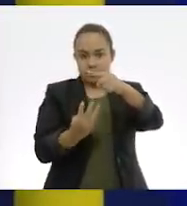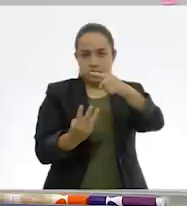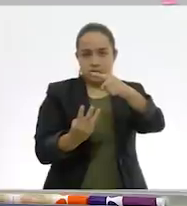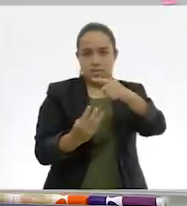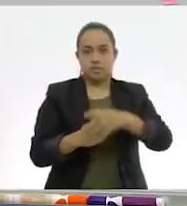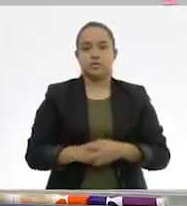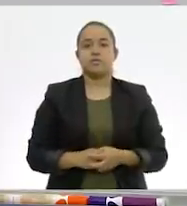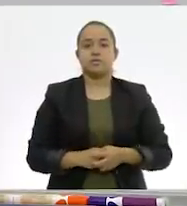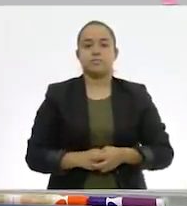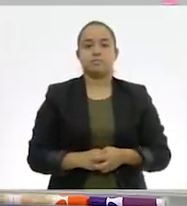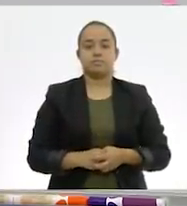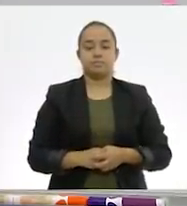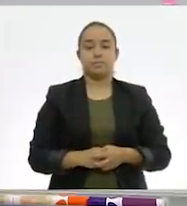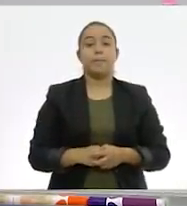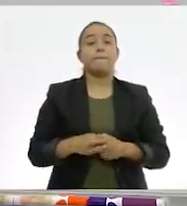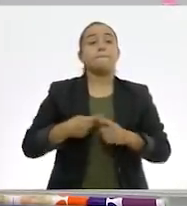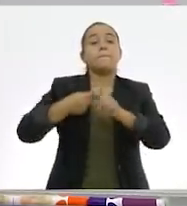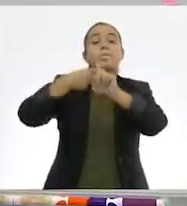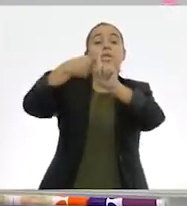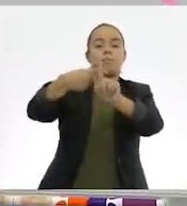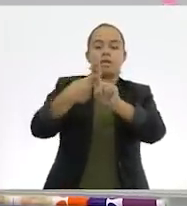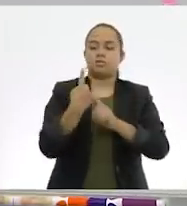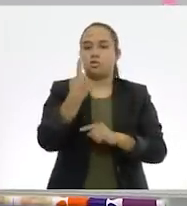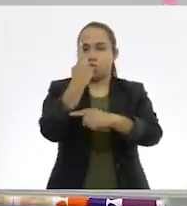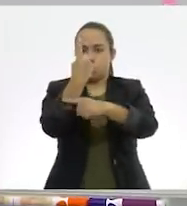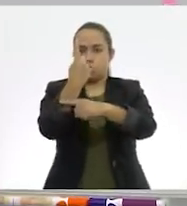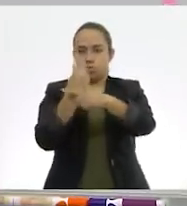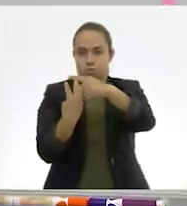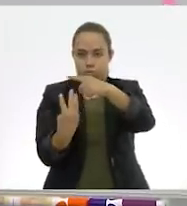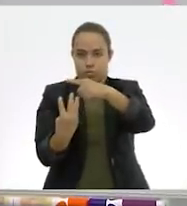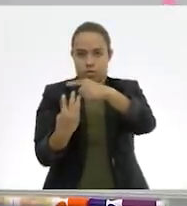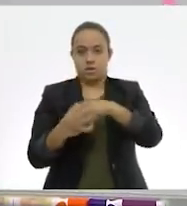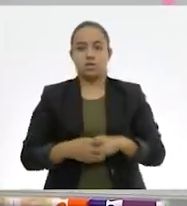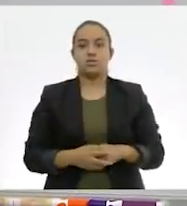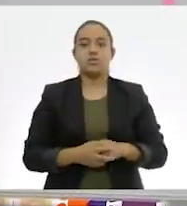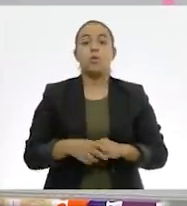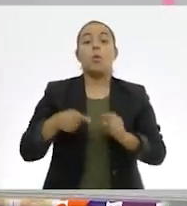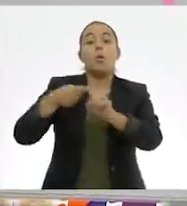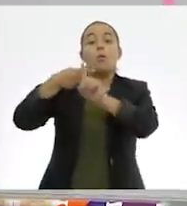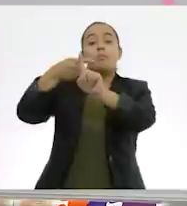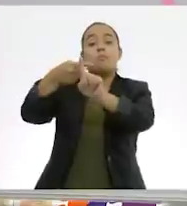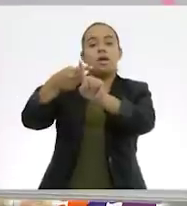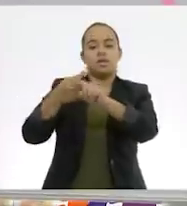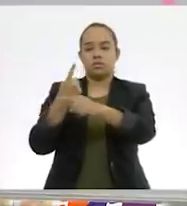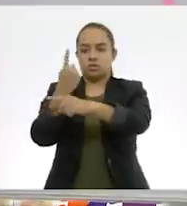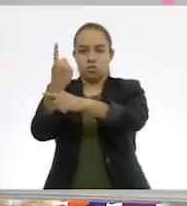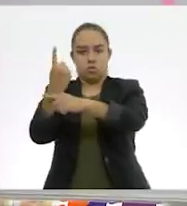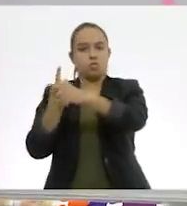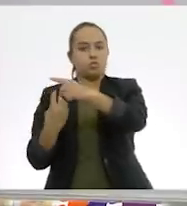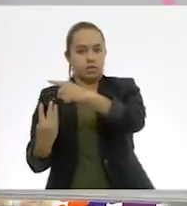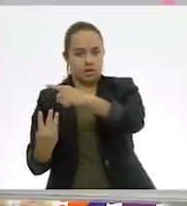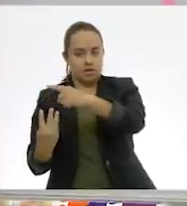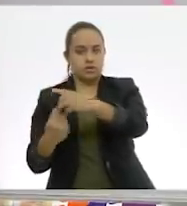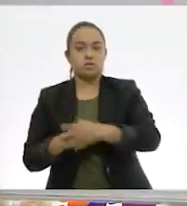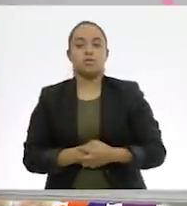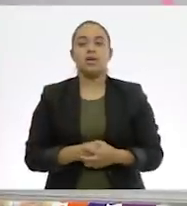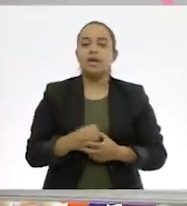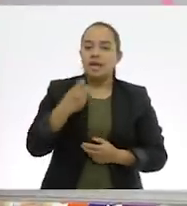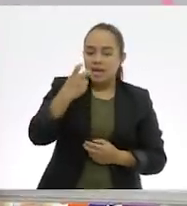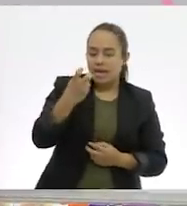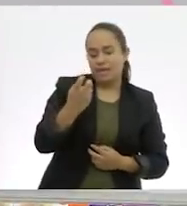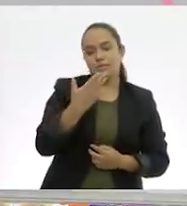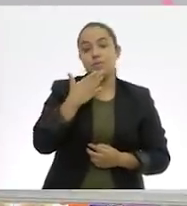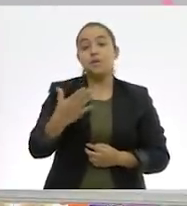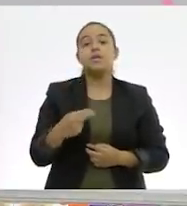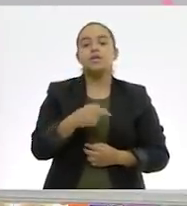Muy bien. Más... Un tercio. Un tercio. Más... Más... otro tercio. Correcto. De esta